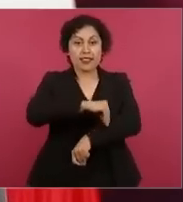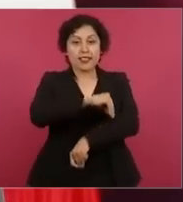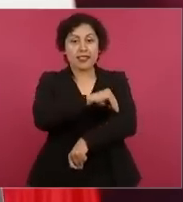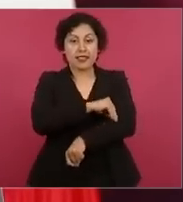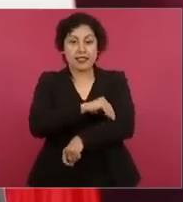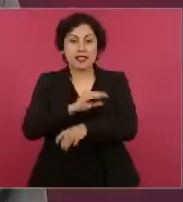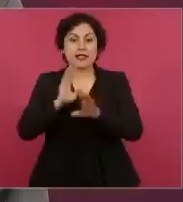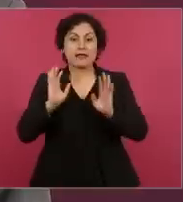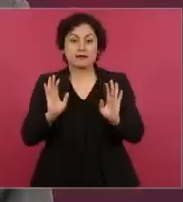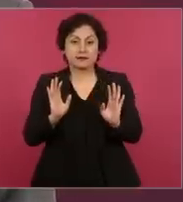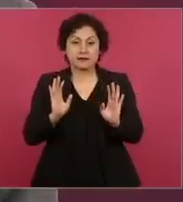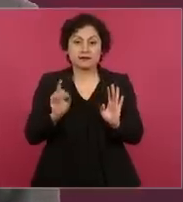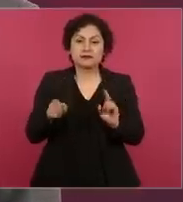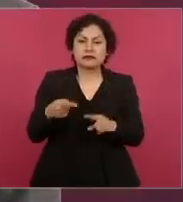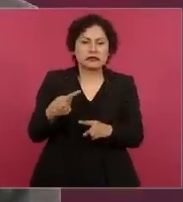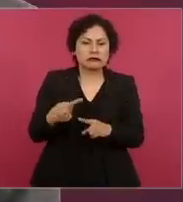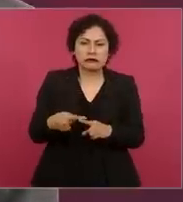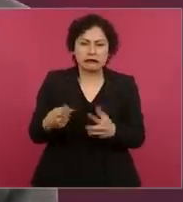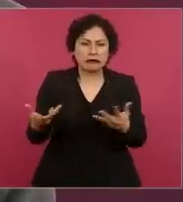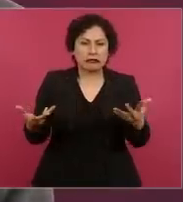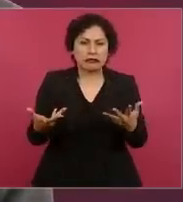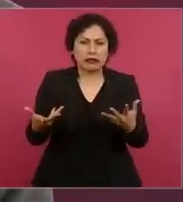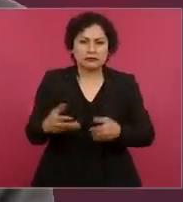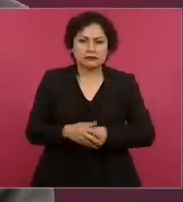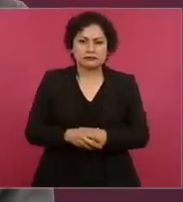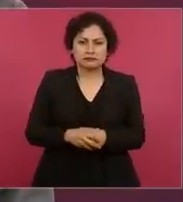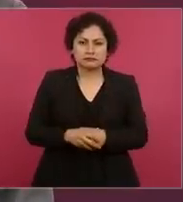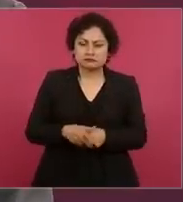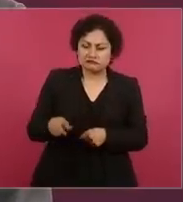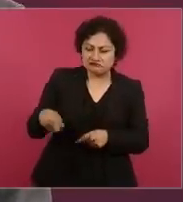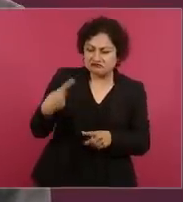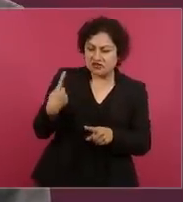¿Quién ordenó lo de la tortura?